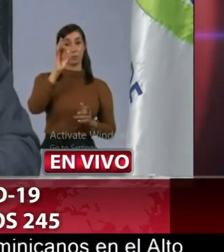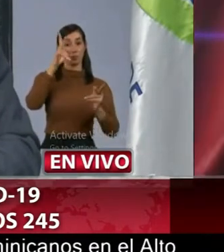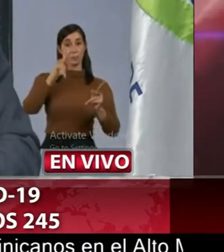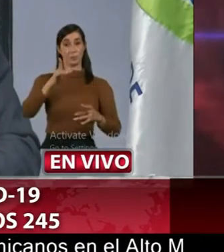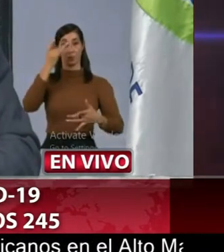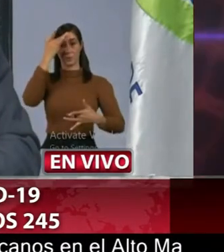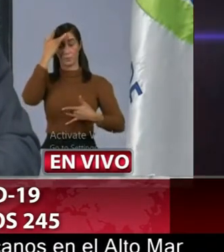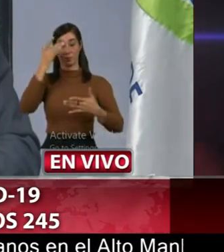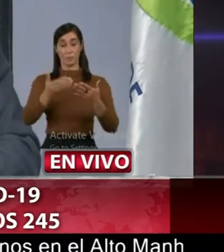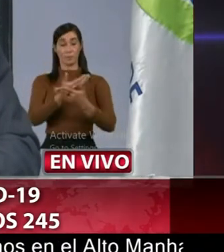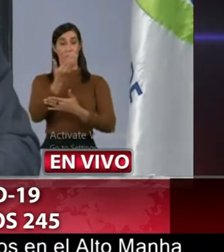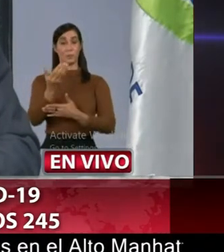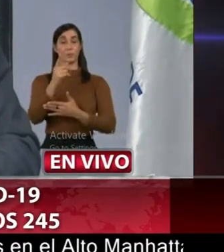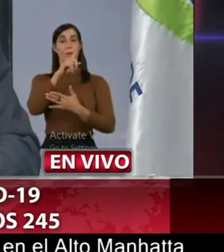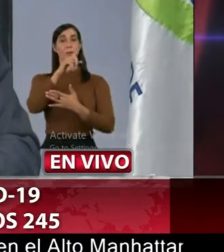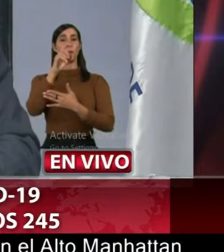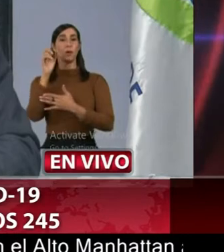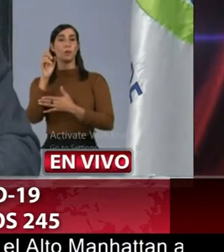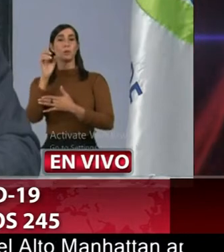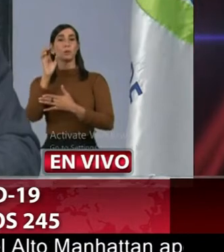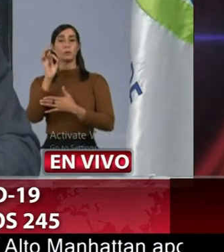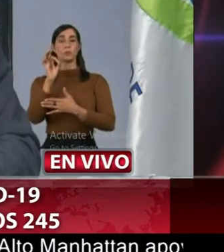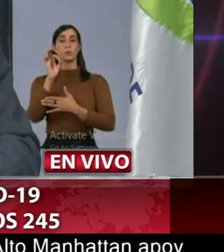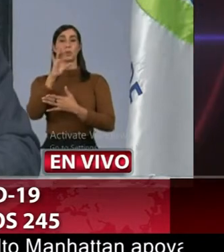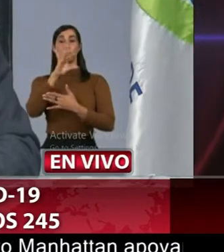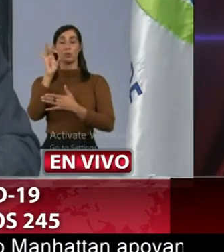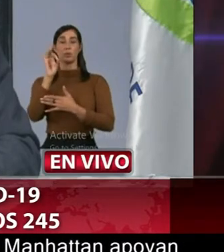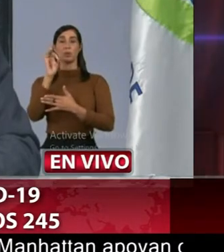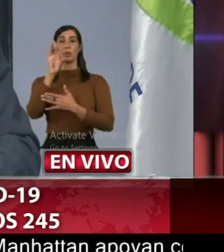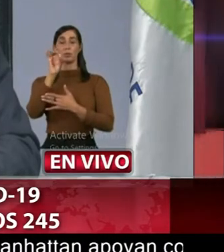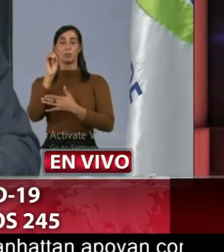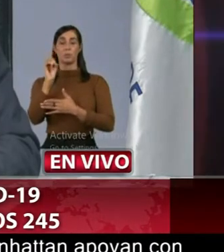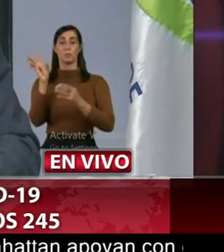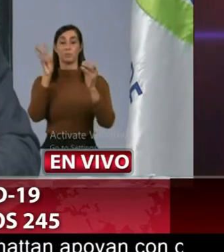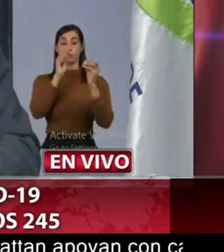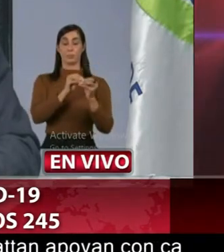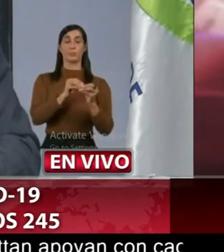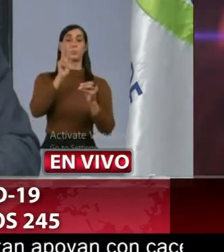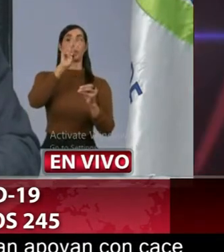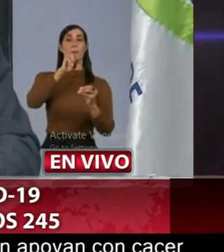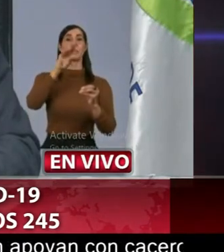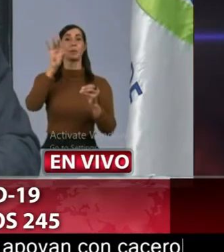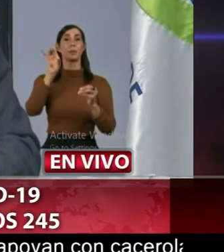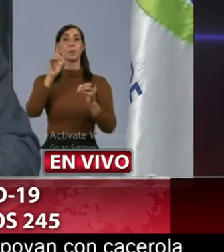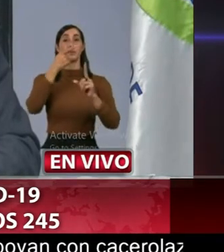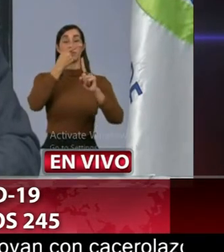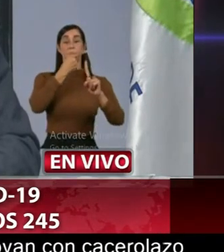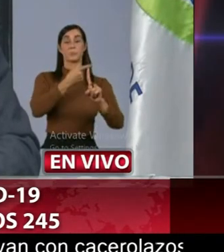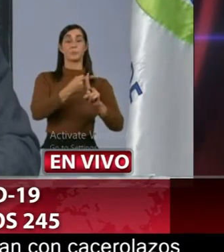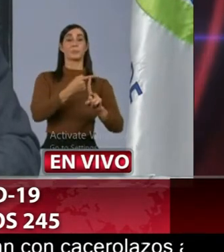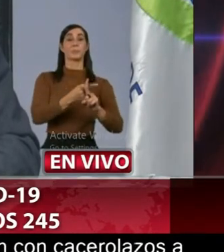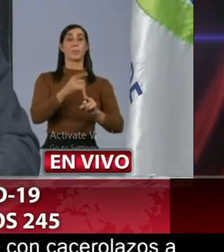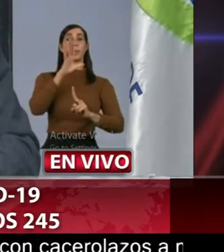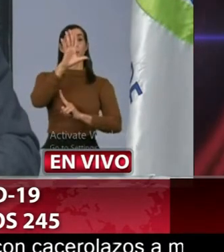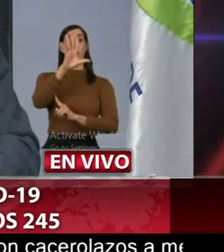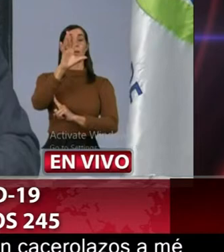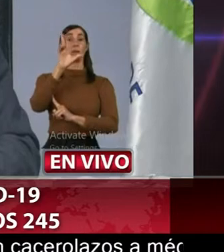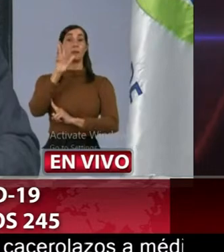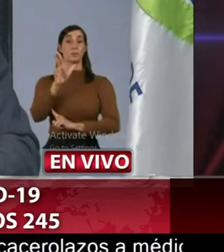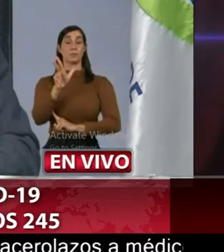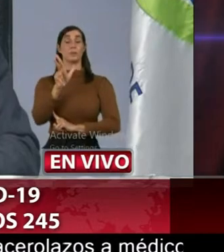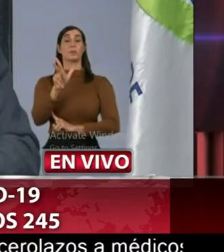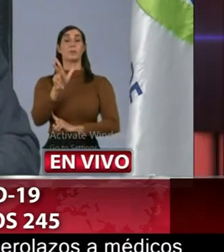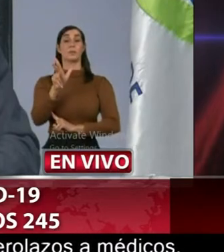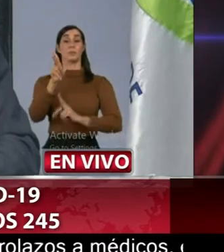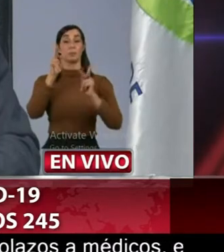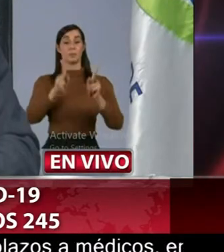nuevos ochocientos ochenta acumulados veintiocho por ciento de positividad cincuenta y